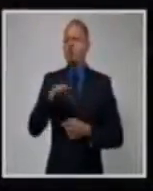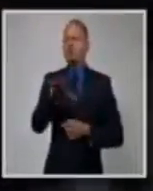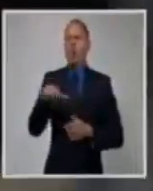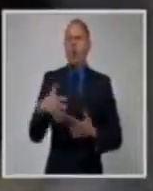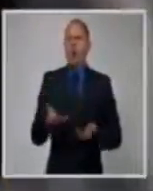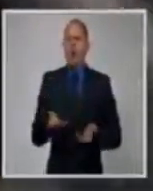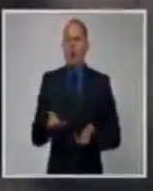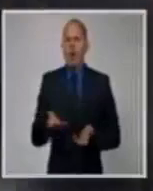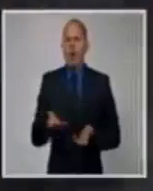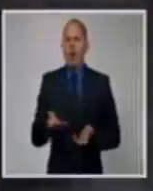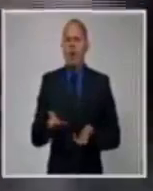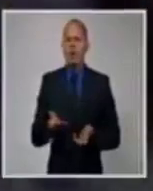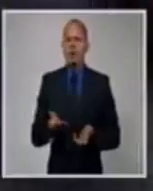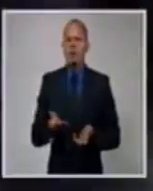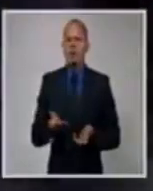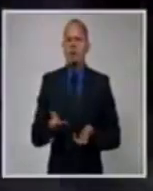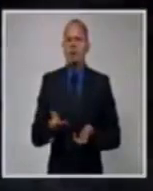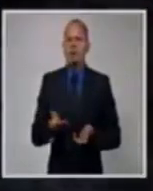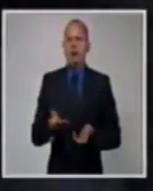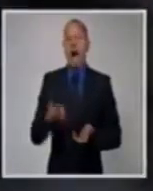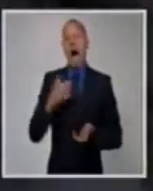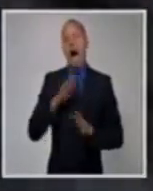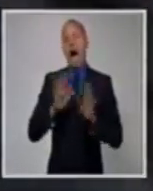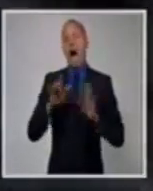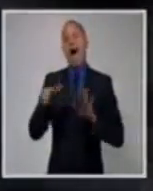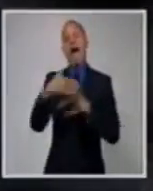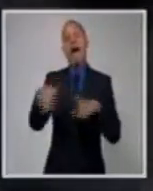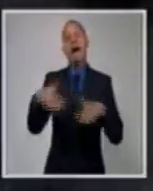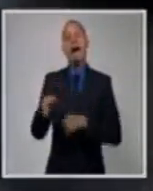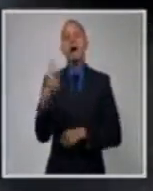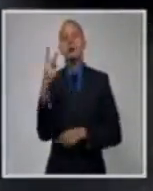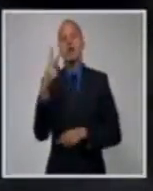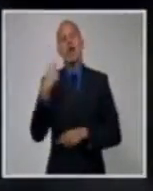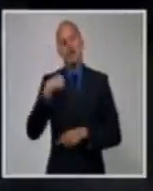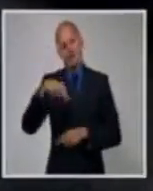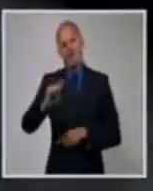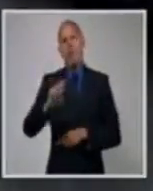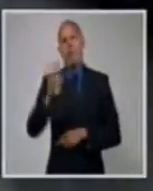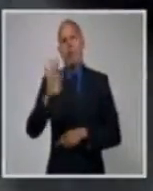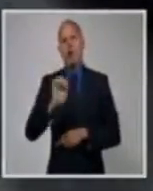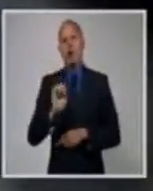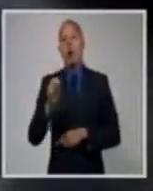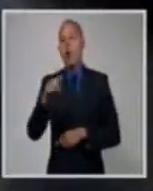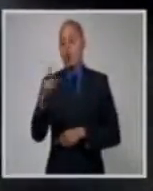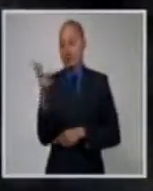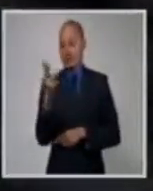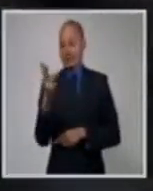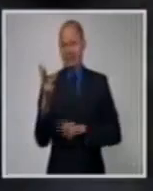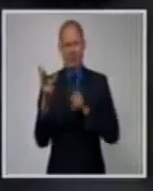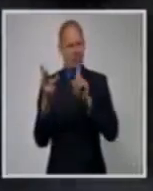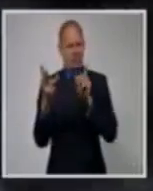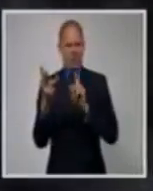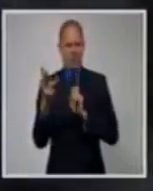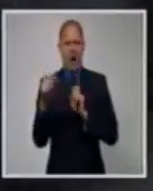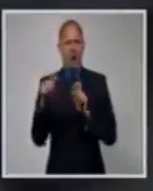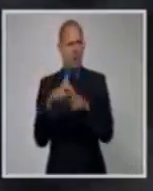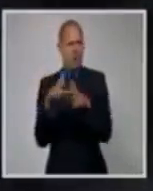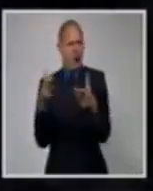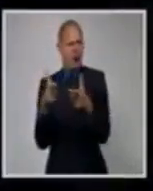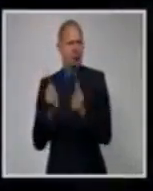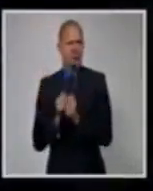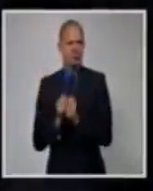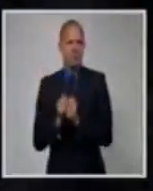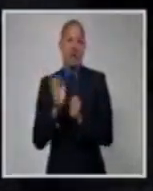lugar están? ¿En dos o en cuatro? En dos, pero vamos para cuatro, no se preocupa. ¿Den la vuelta? ¿Están ustedes tres, no? No, somos un poquitico más porque, en fin,